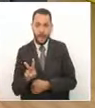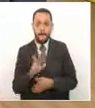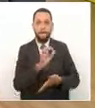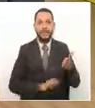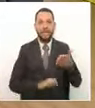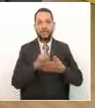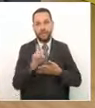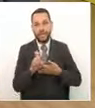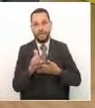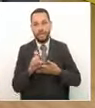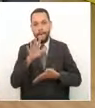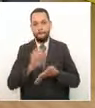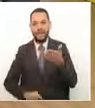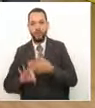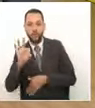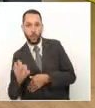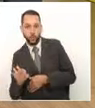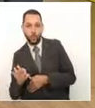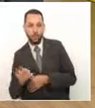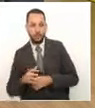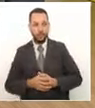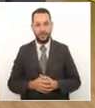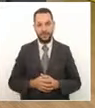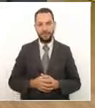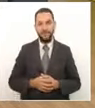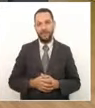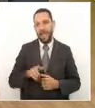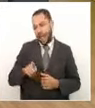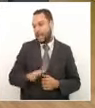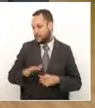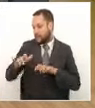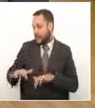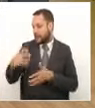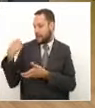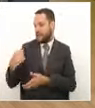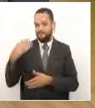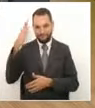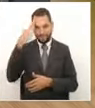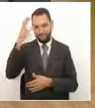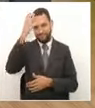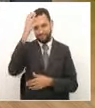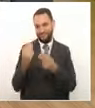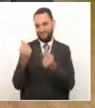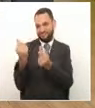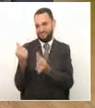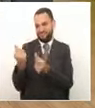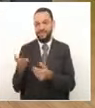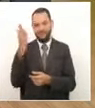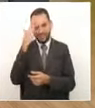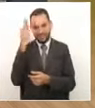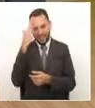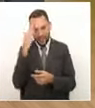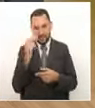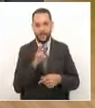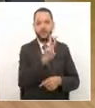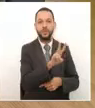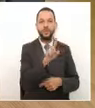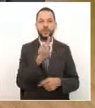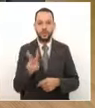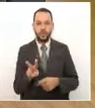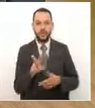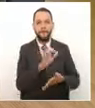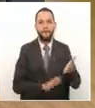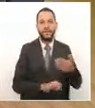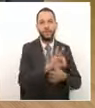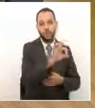fallecidos. Ahí tiene usted al secretario de Hacienda, el SAR de las finanzas. 112 menos 8 fallecidos,